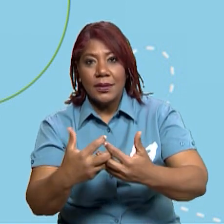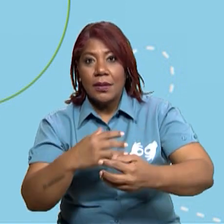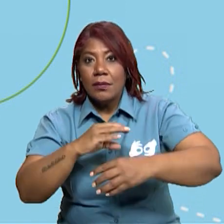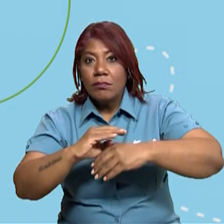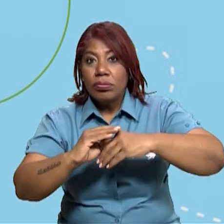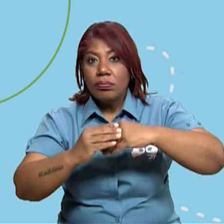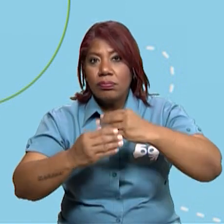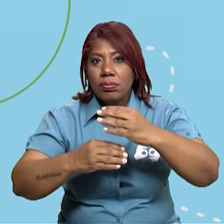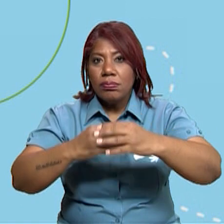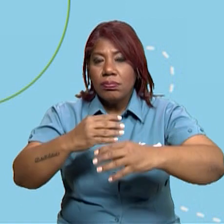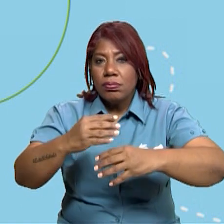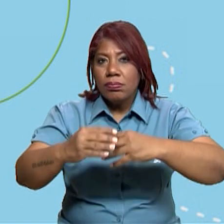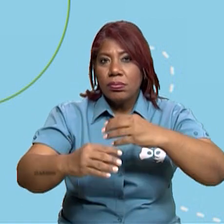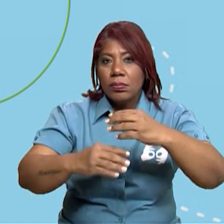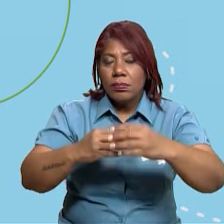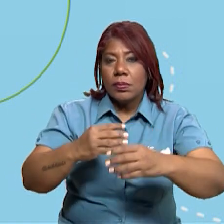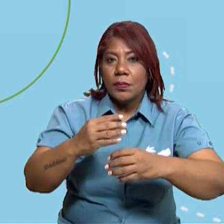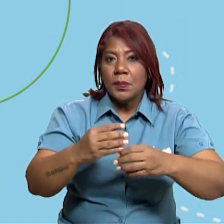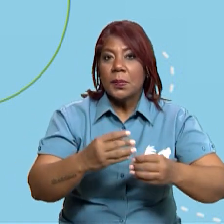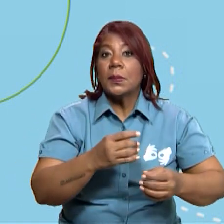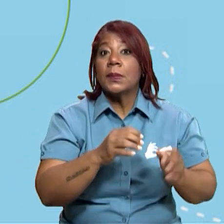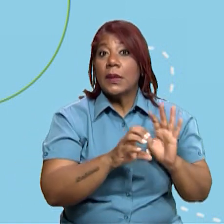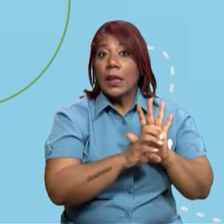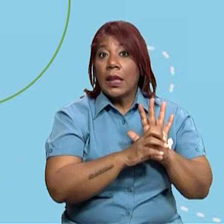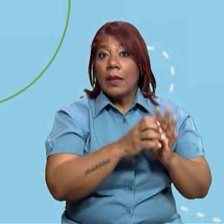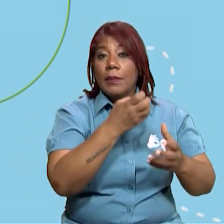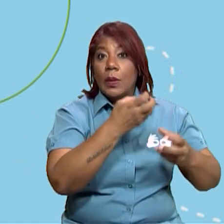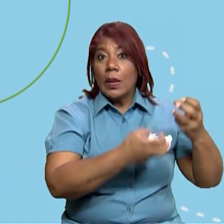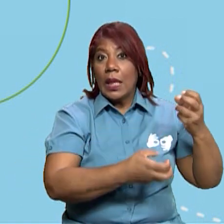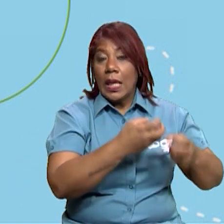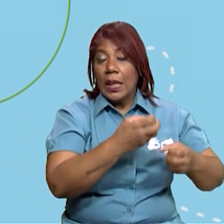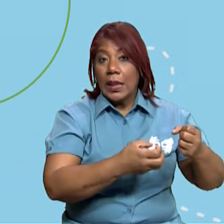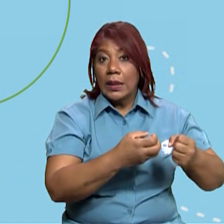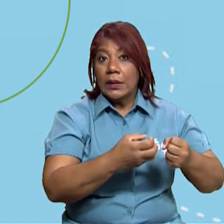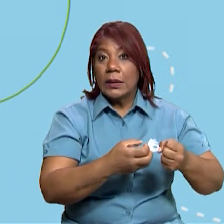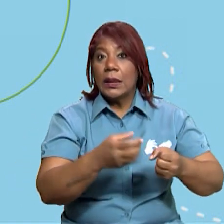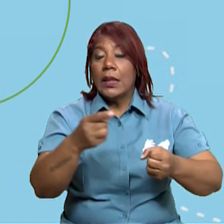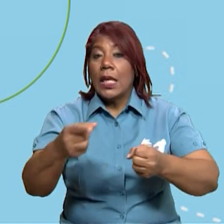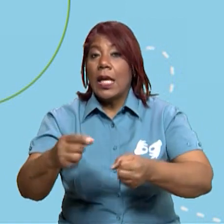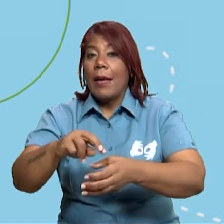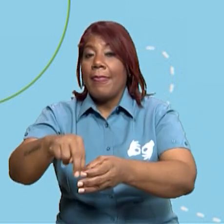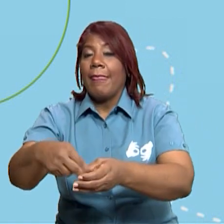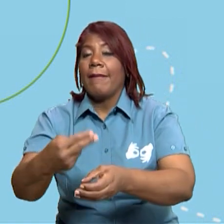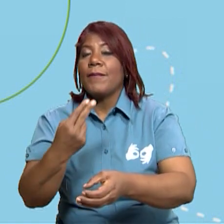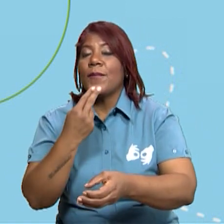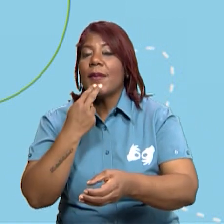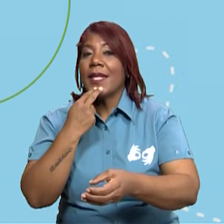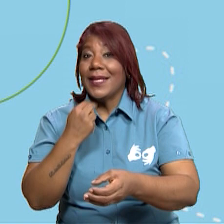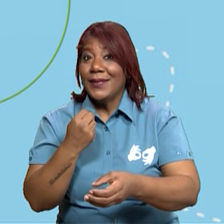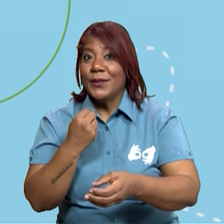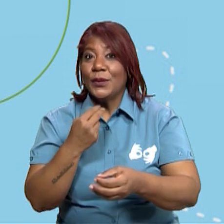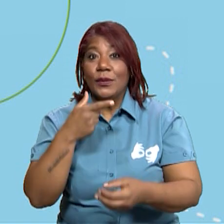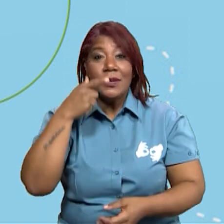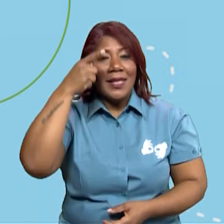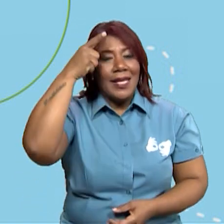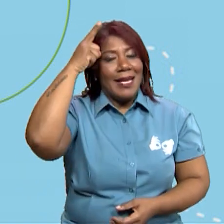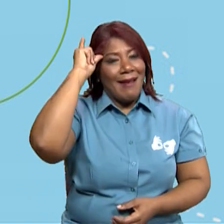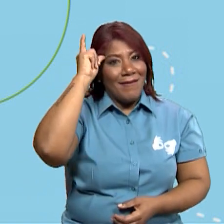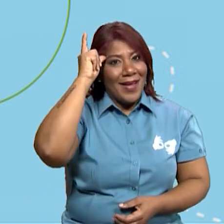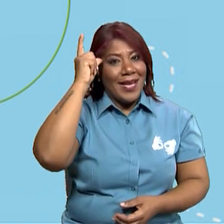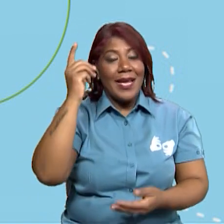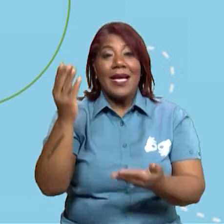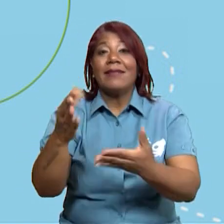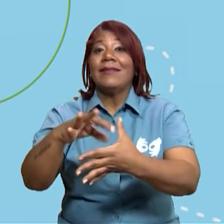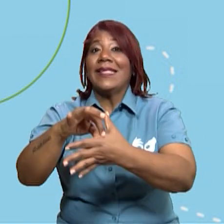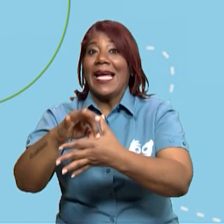¿Verdad? Industrias que procesan esa materia prima. Y el sector terciario es cuando vas a comercializarlo.